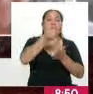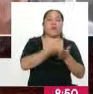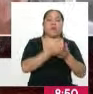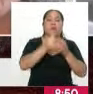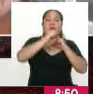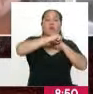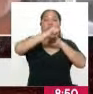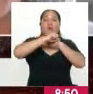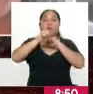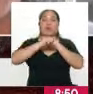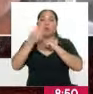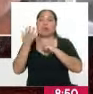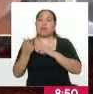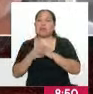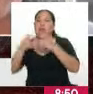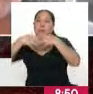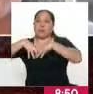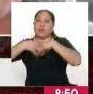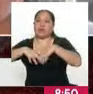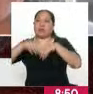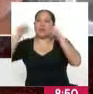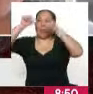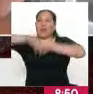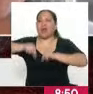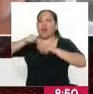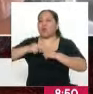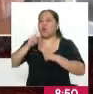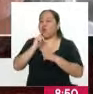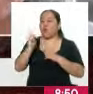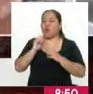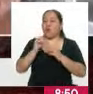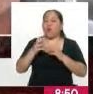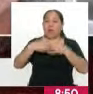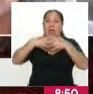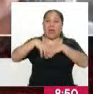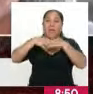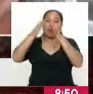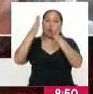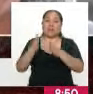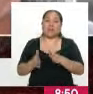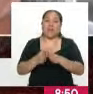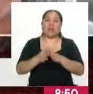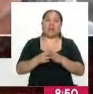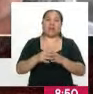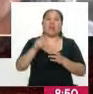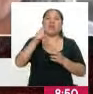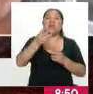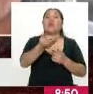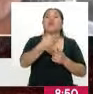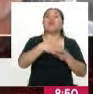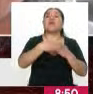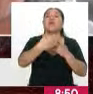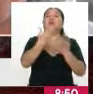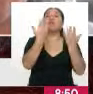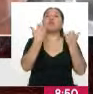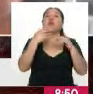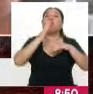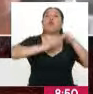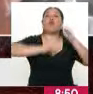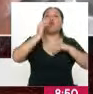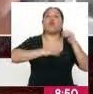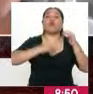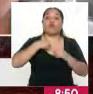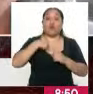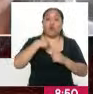informales, provienen de contratistas que luego van a ejecutar obras en la gestión de quien ha